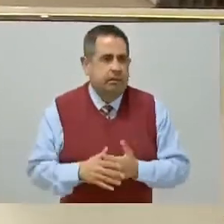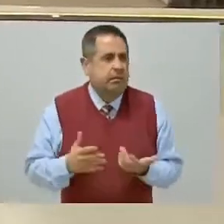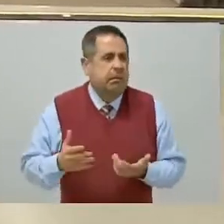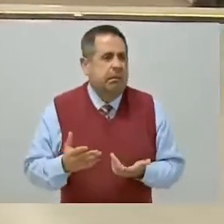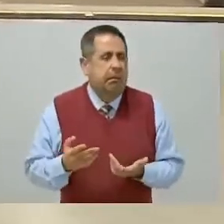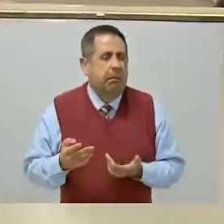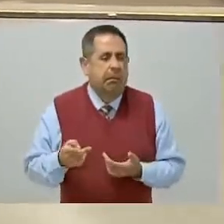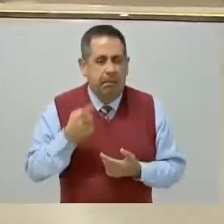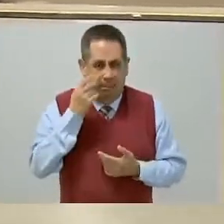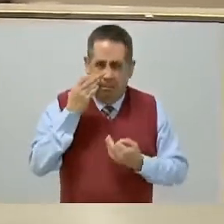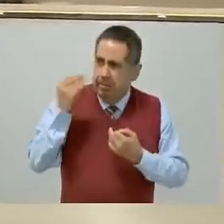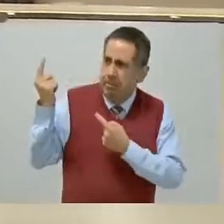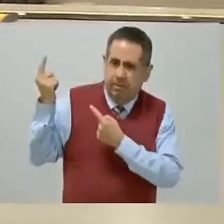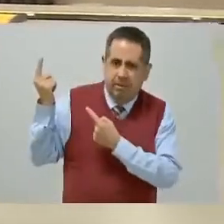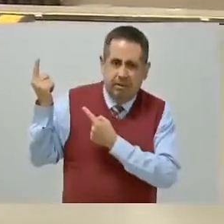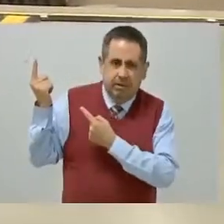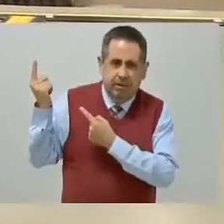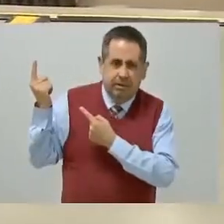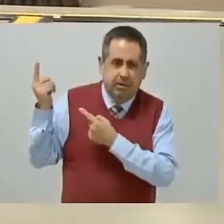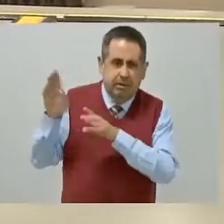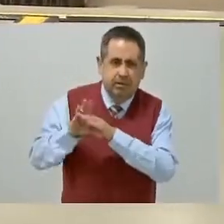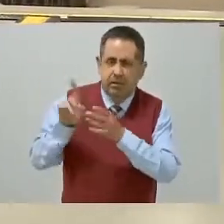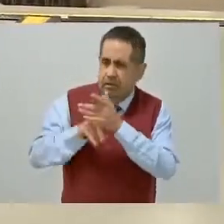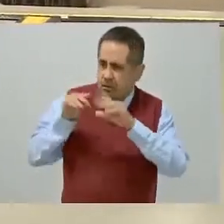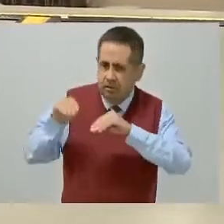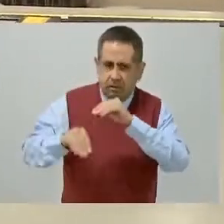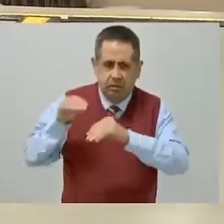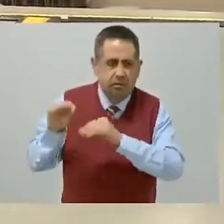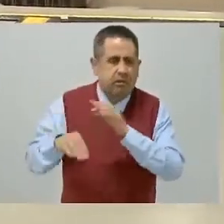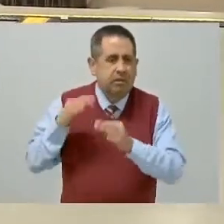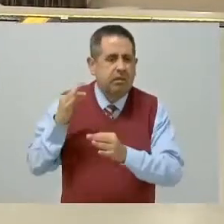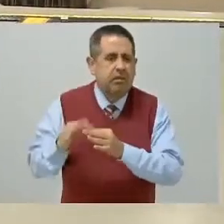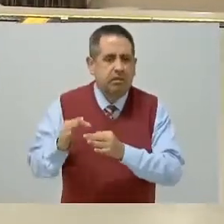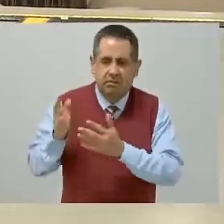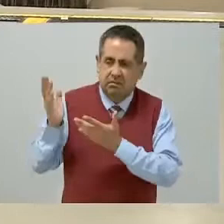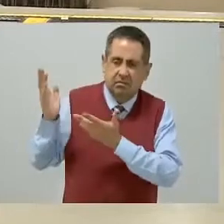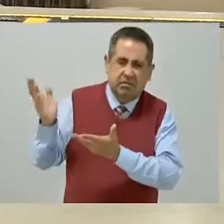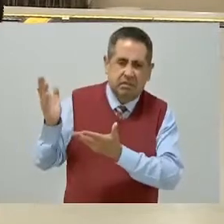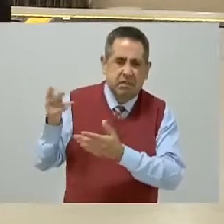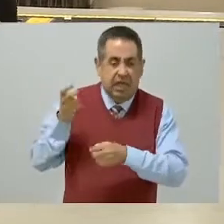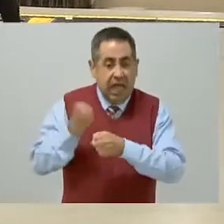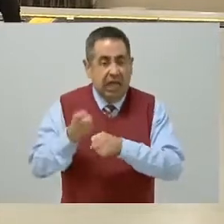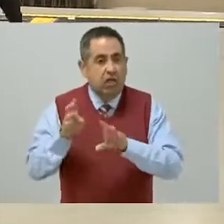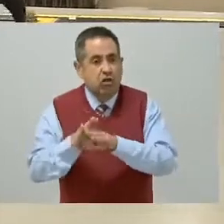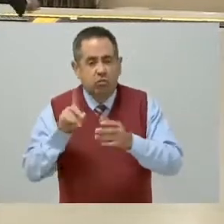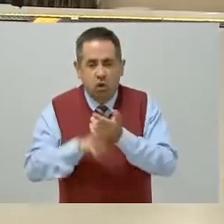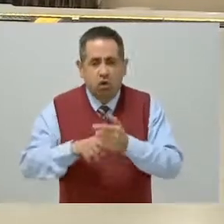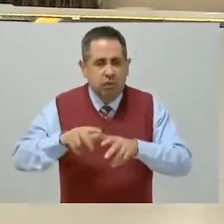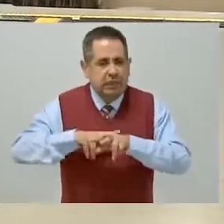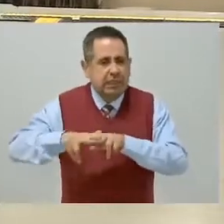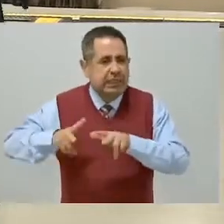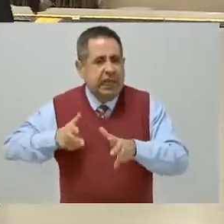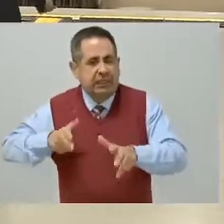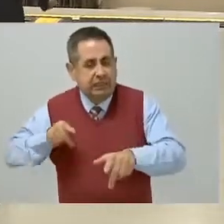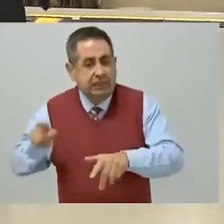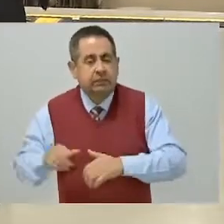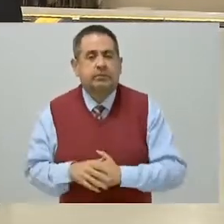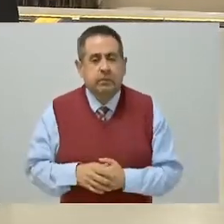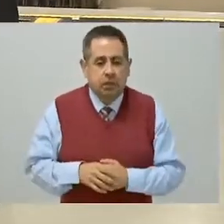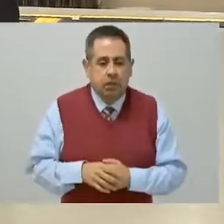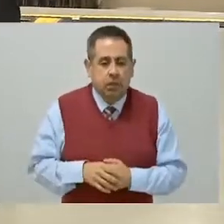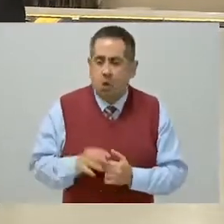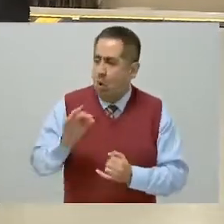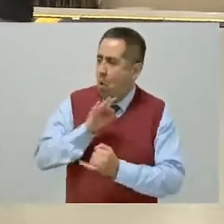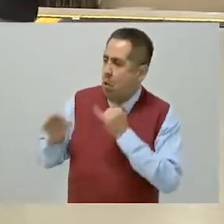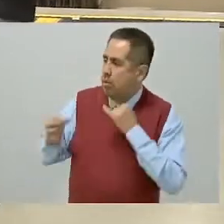la podemos ver ya instalada, que es donde toman la corriente de los trenes. Y por último, señor